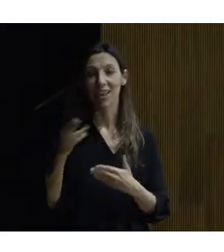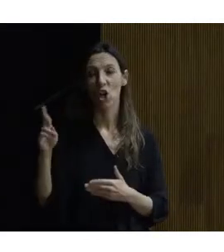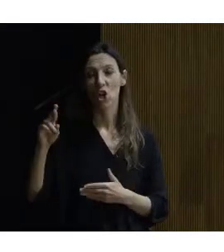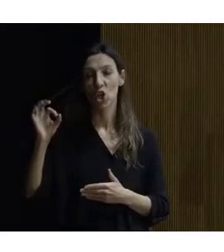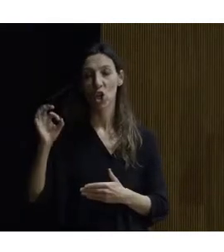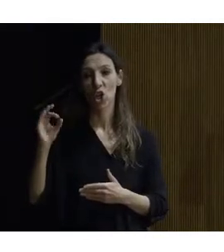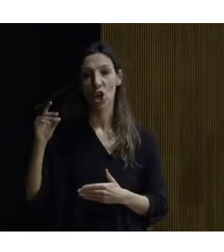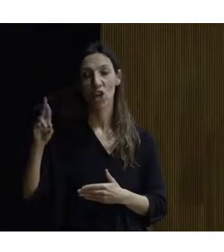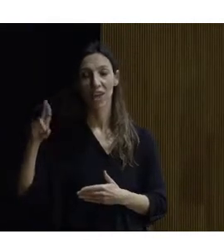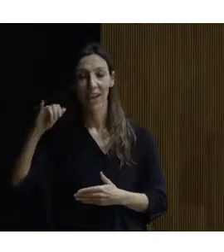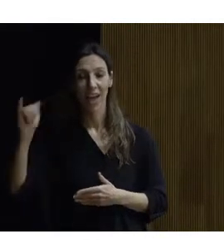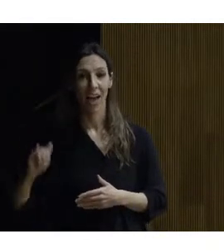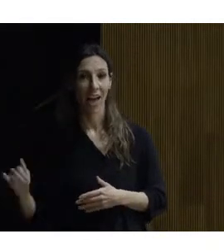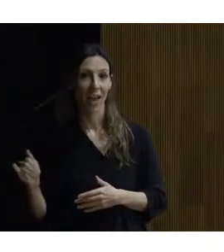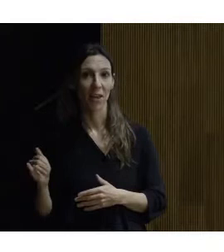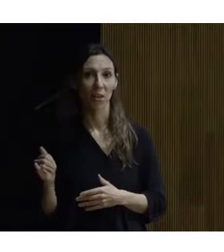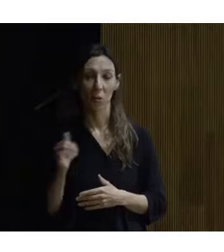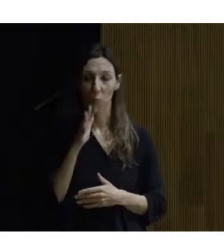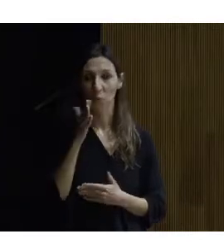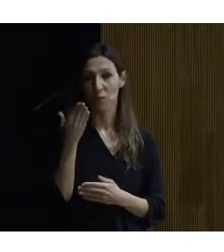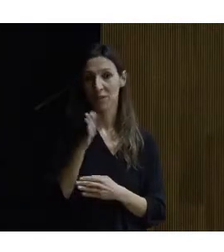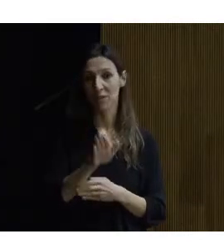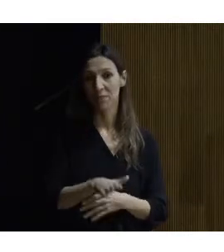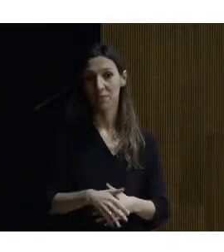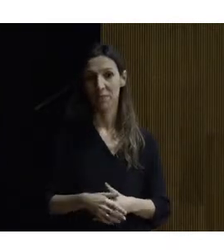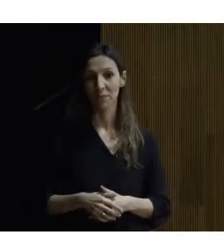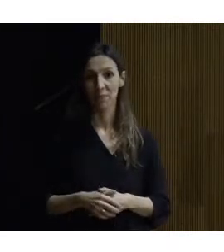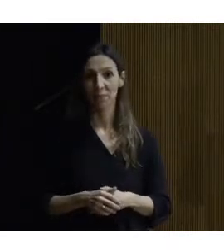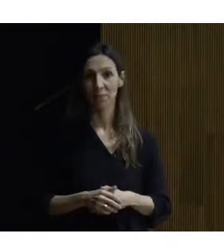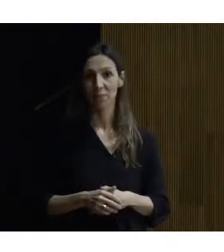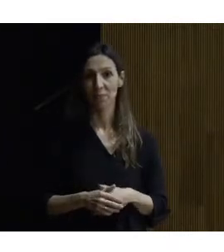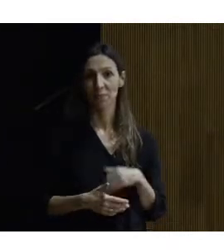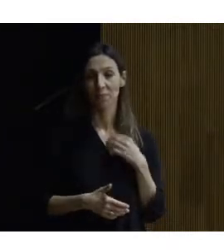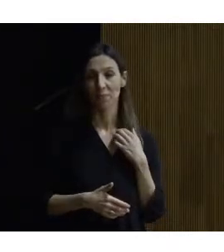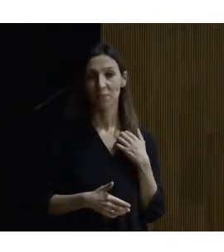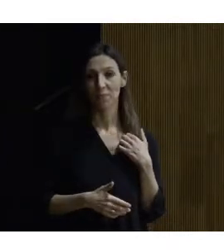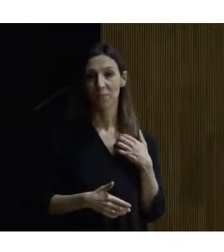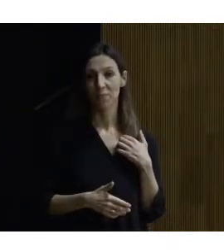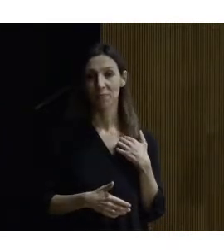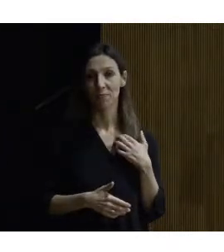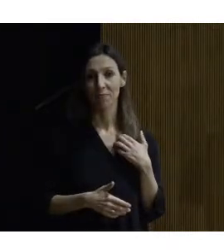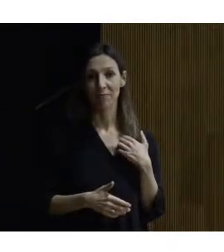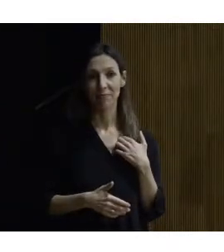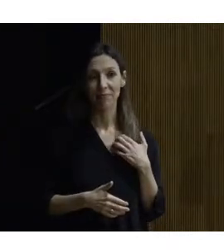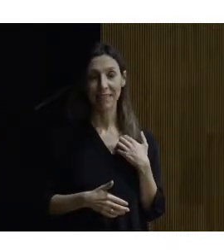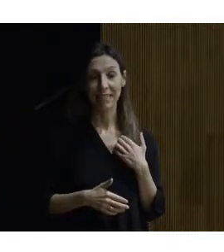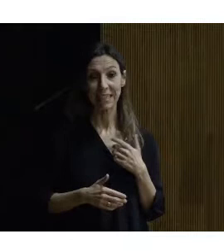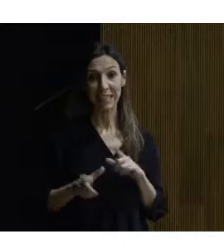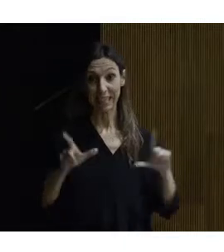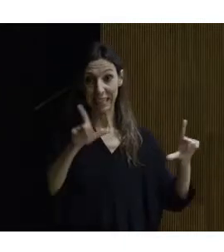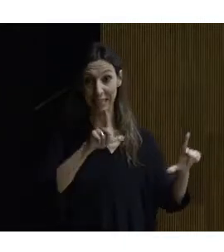resiste la pantalla